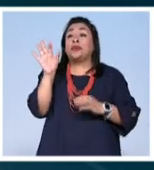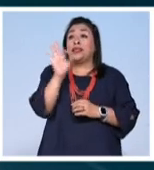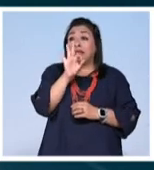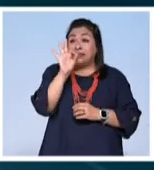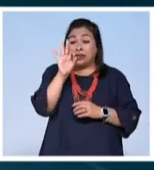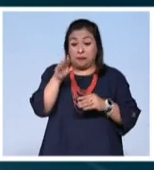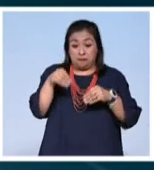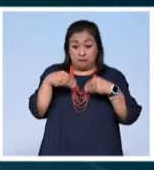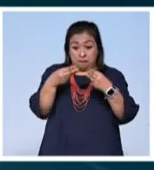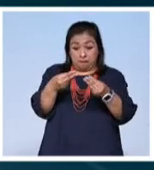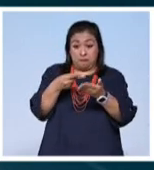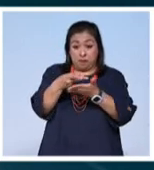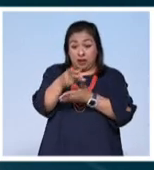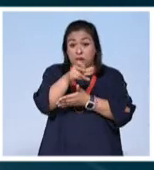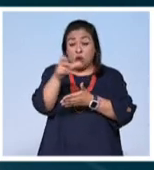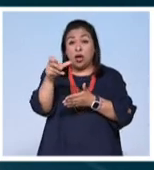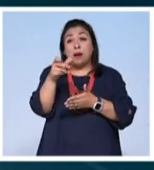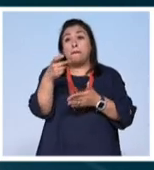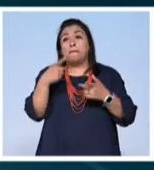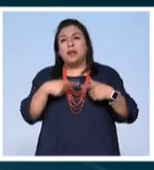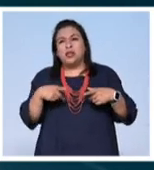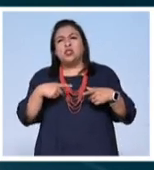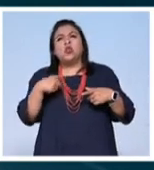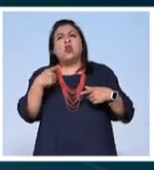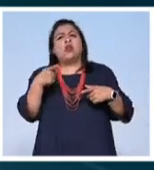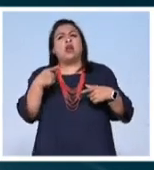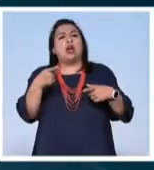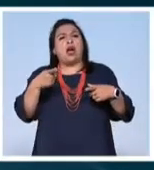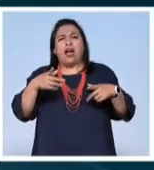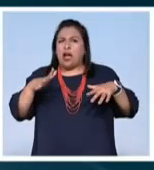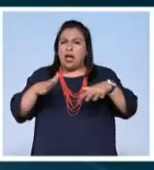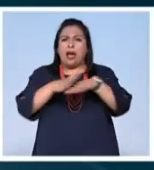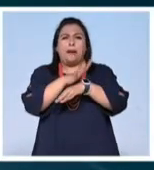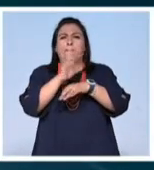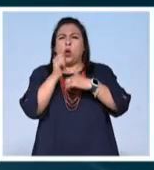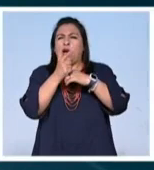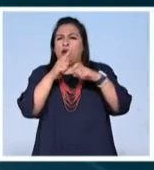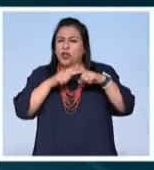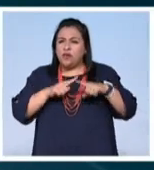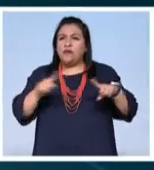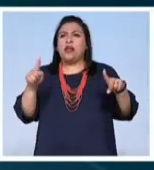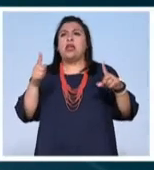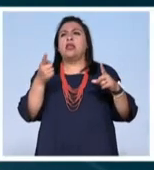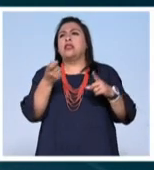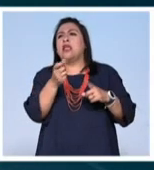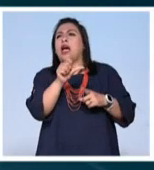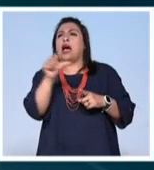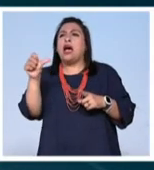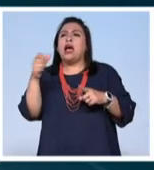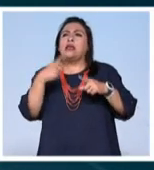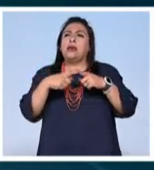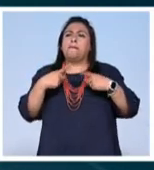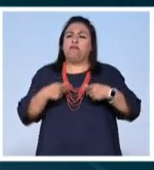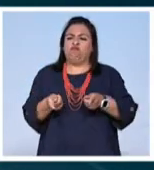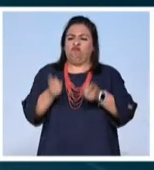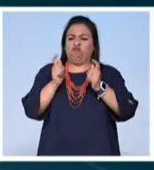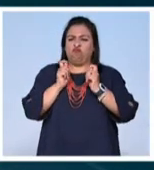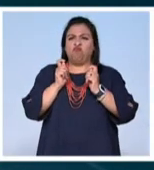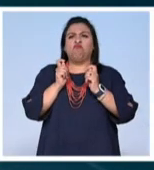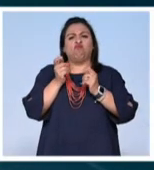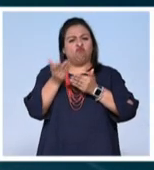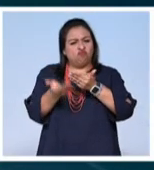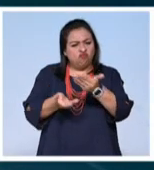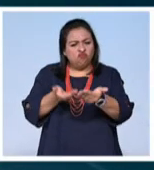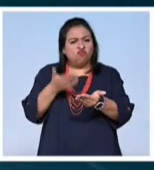se entrega a aquellas personas que han hecho una diferencia, aquellas personas que cumplen el mandato de la hospitalidad.